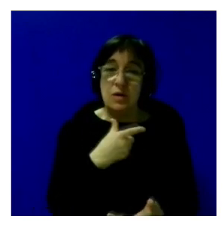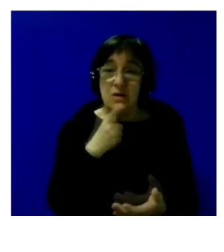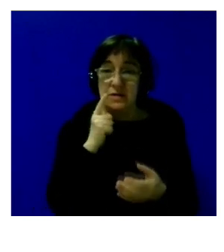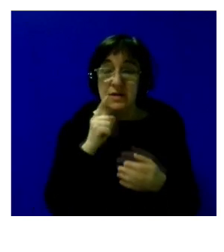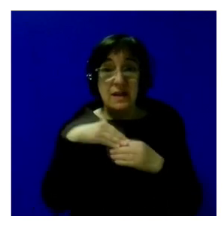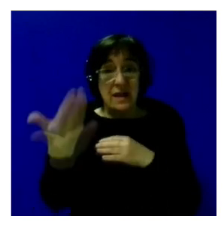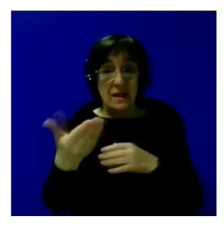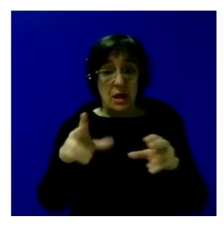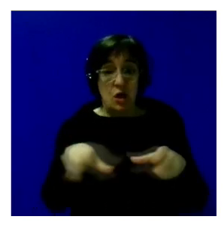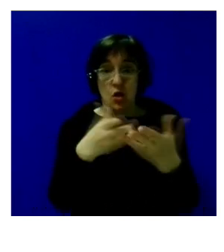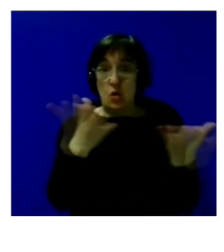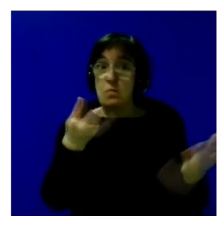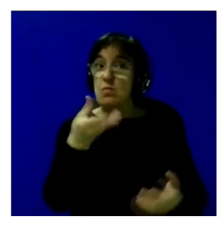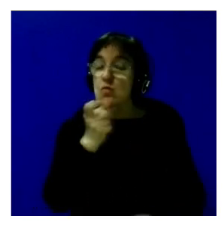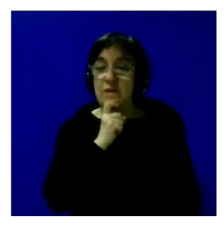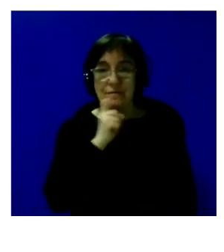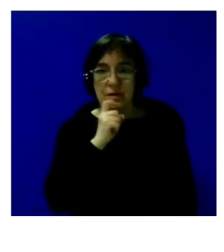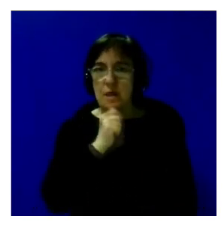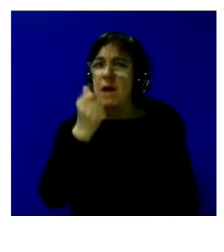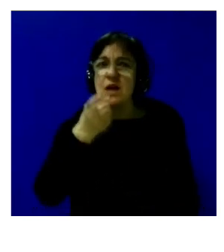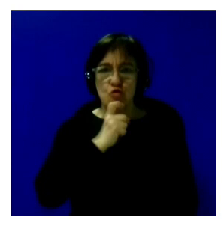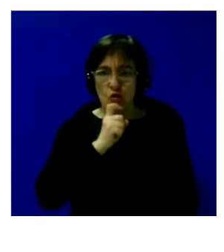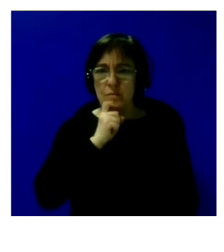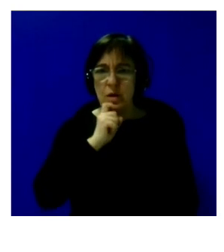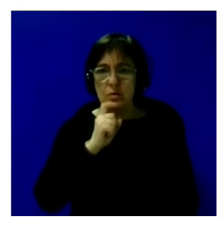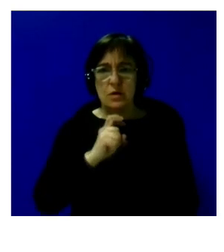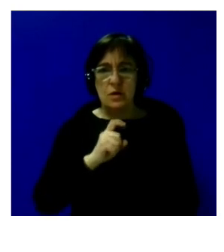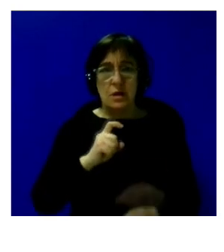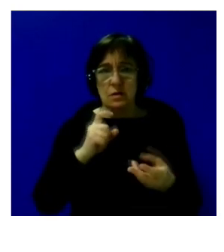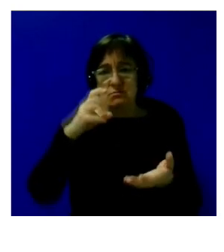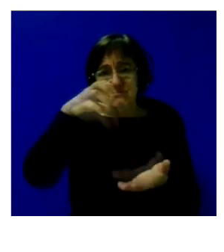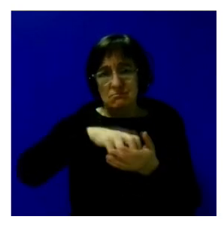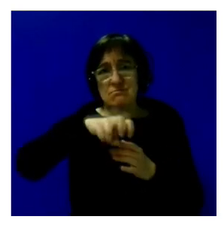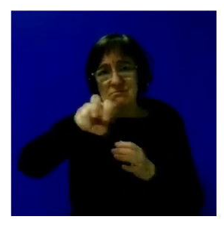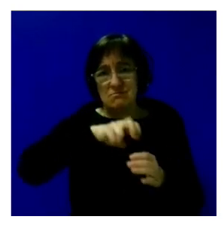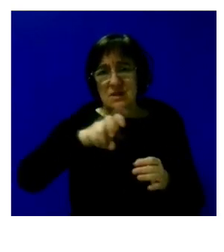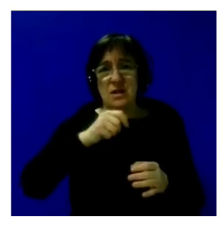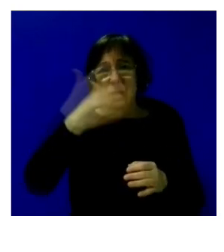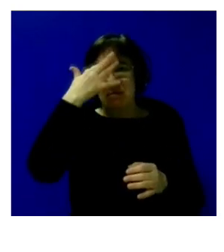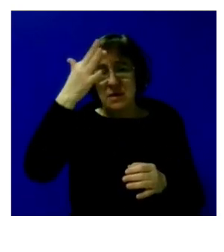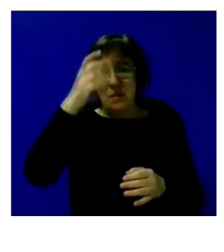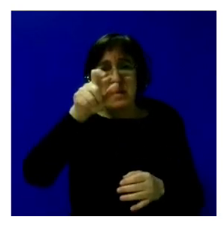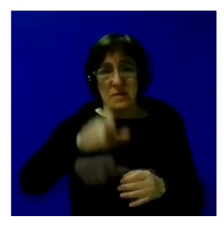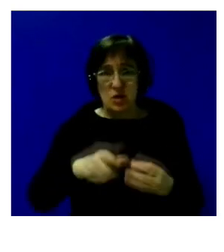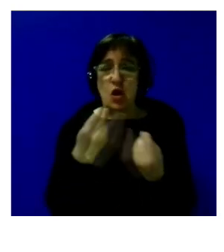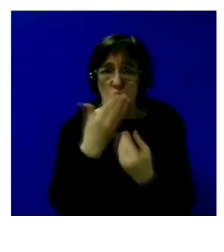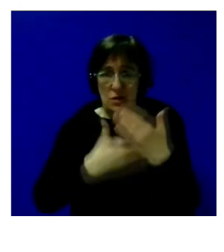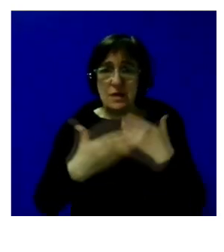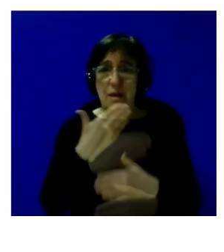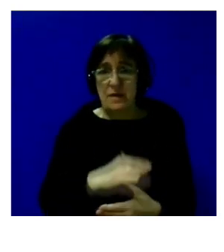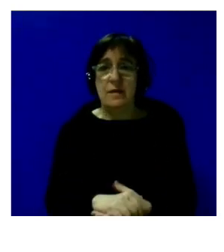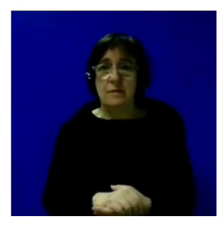es muy difícil creo que es mucho más complicado que un segundo grado infinitamente más difícil imaginar para una persona con discapacidad